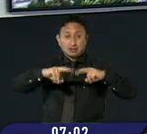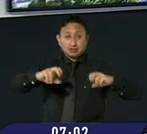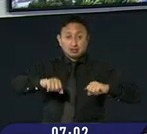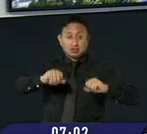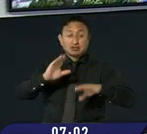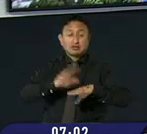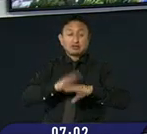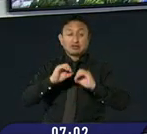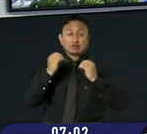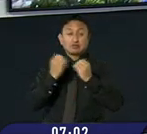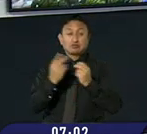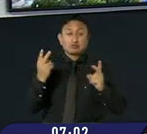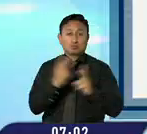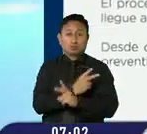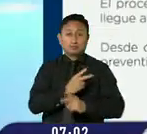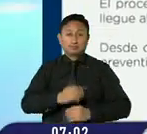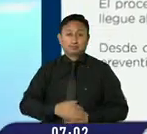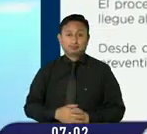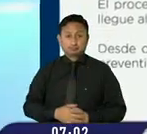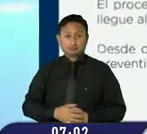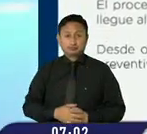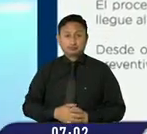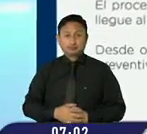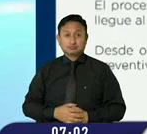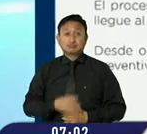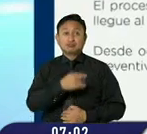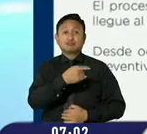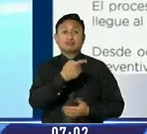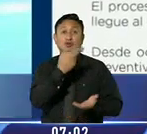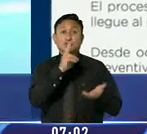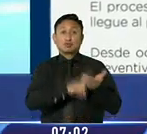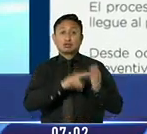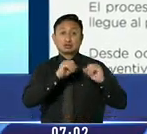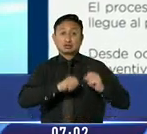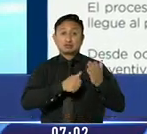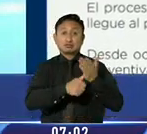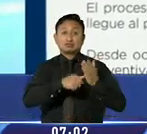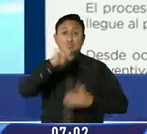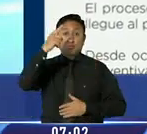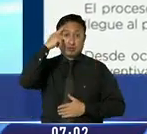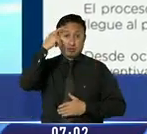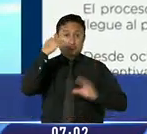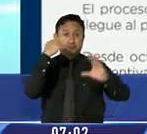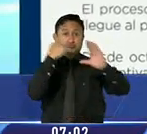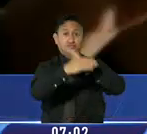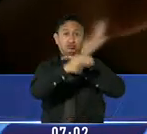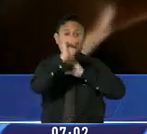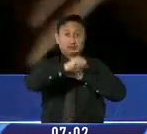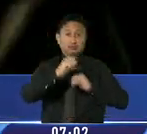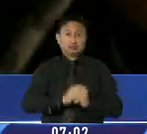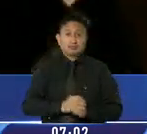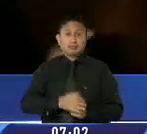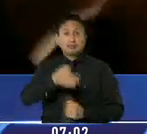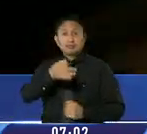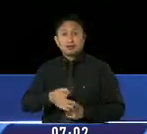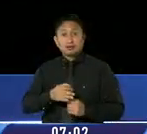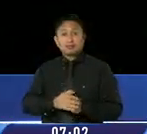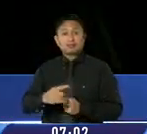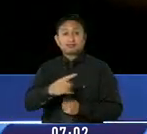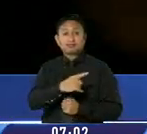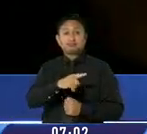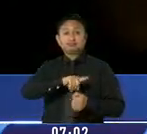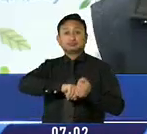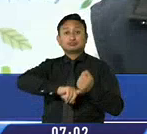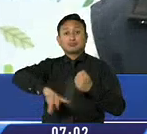asociación ilícita. Fue a través de este comunicado que el Ministerio de Gobierno lo confirmó. Confirmó que Sebastián Yunda,